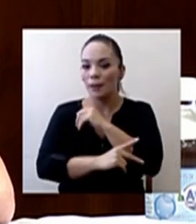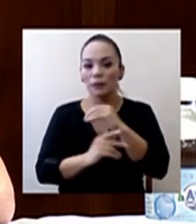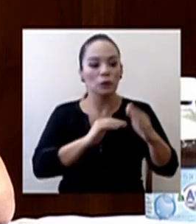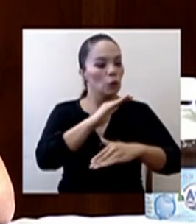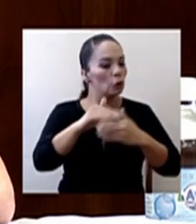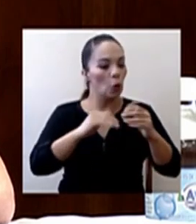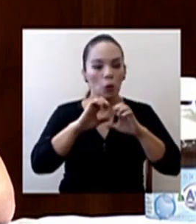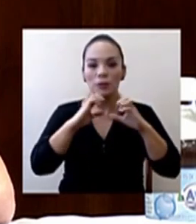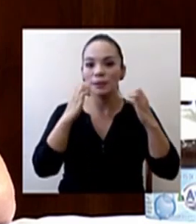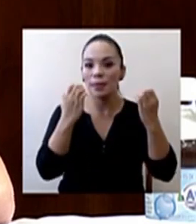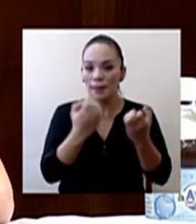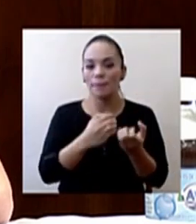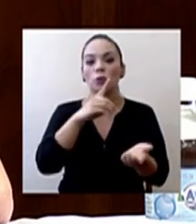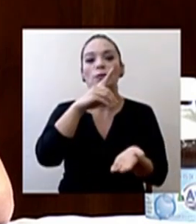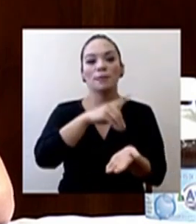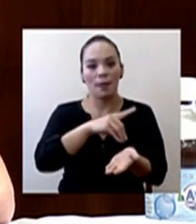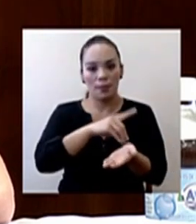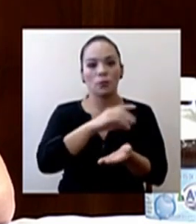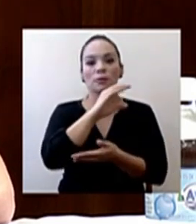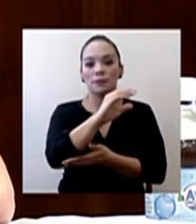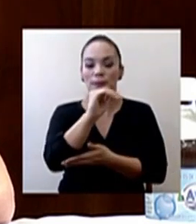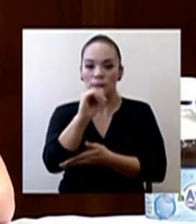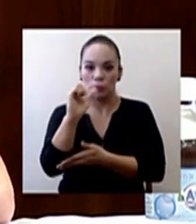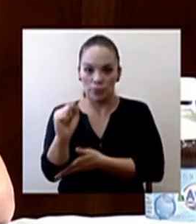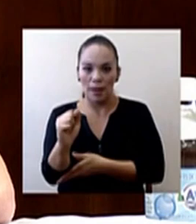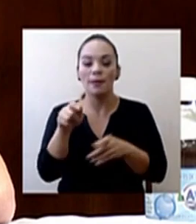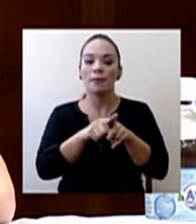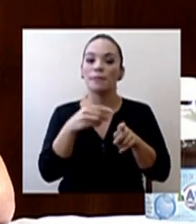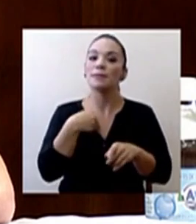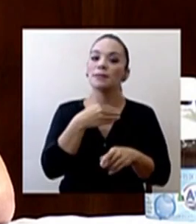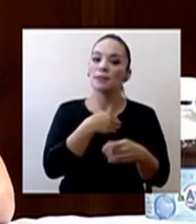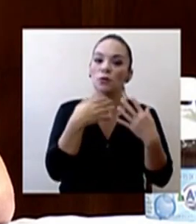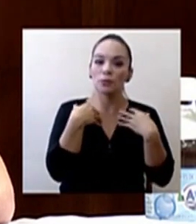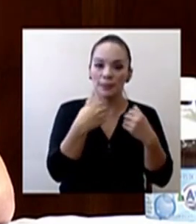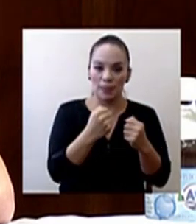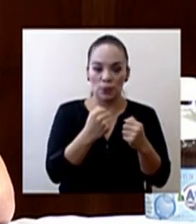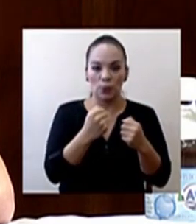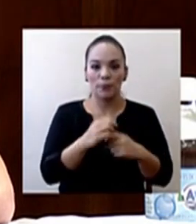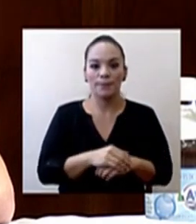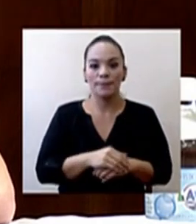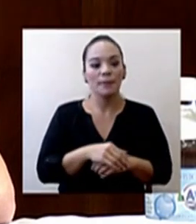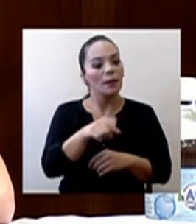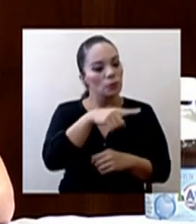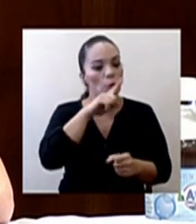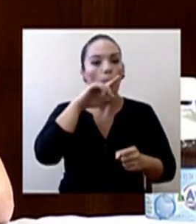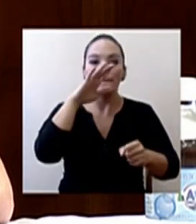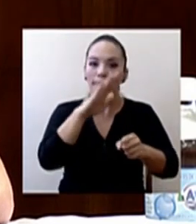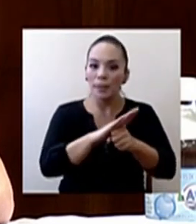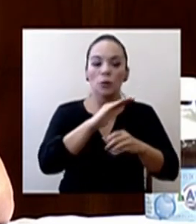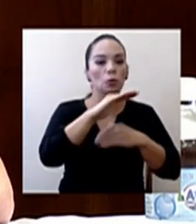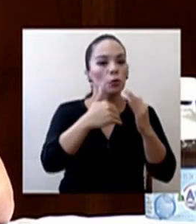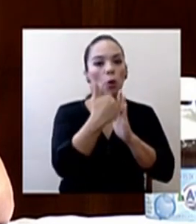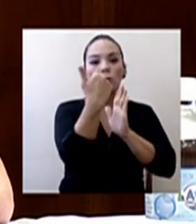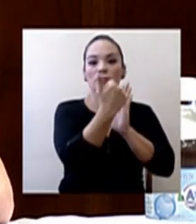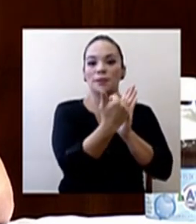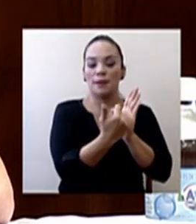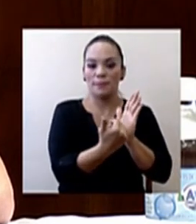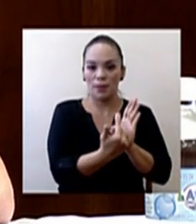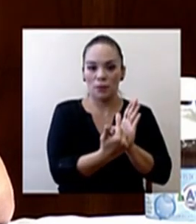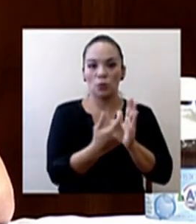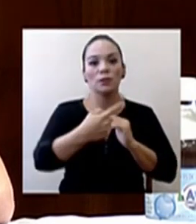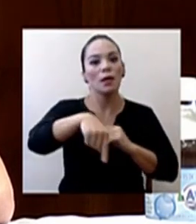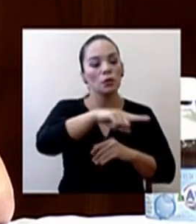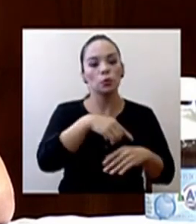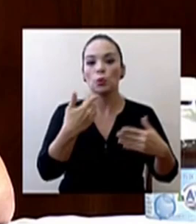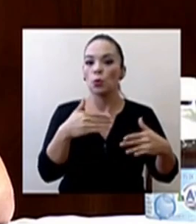de la Caja del Seguro Social y el Ministerio de Salud están cumpliendo los lineamientos y están